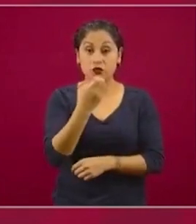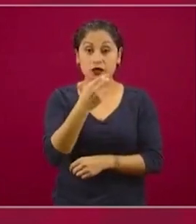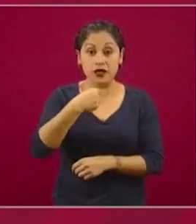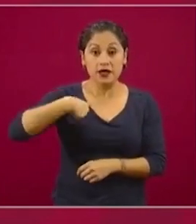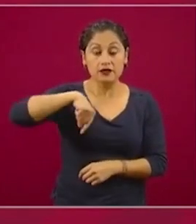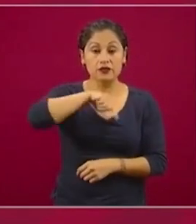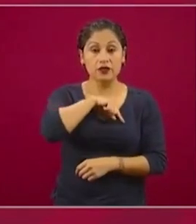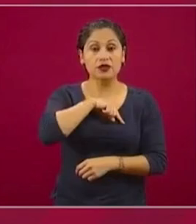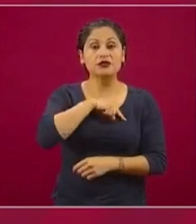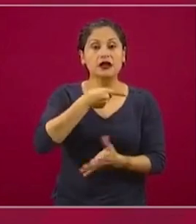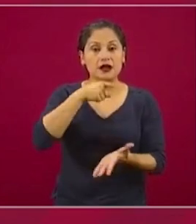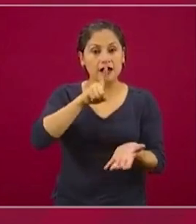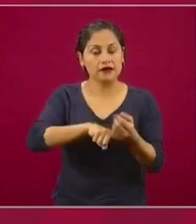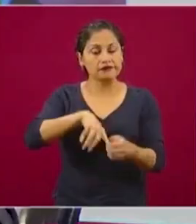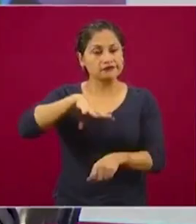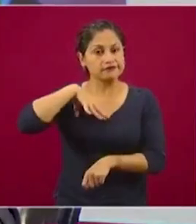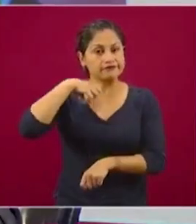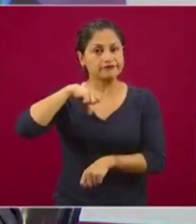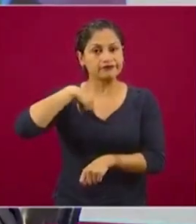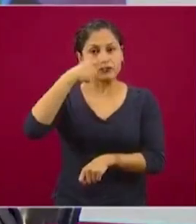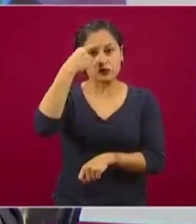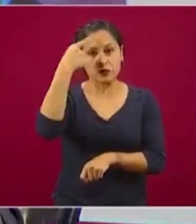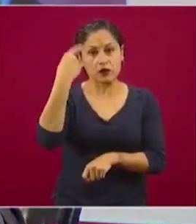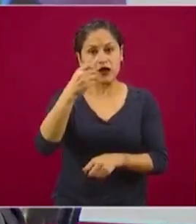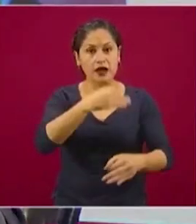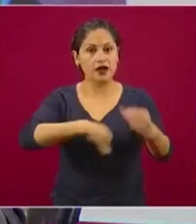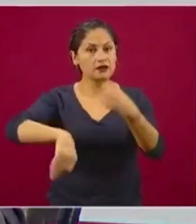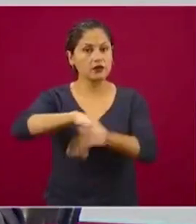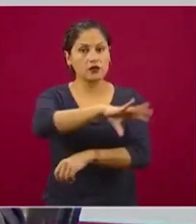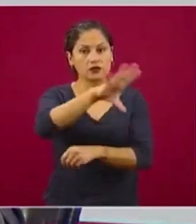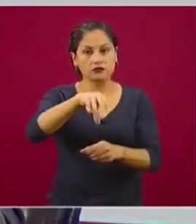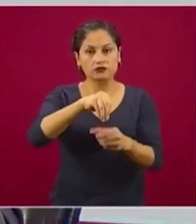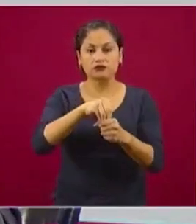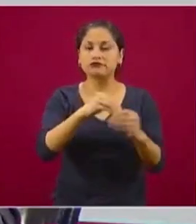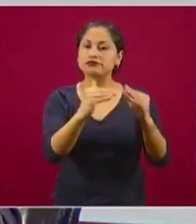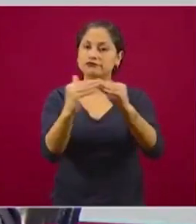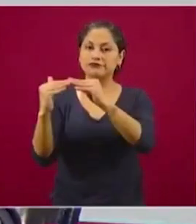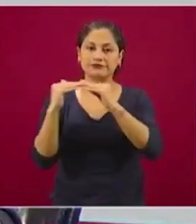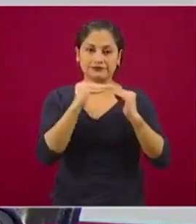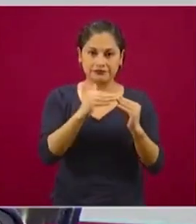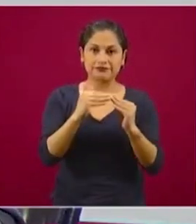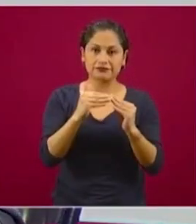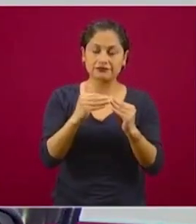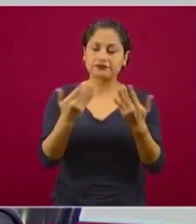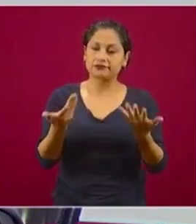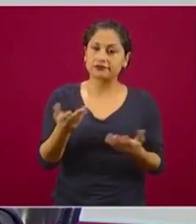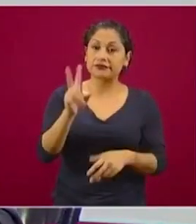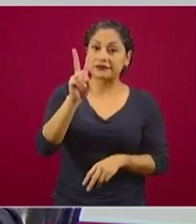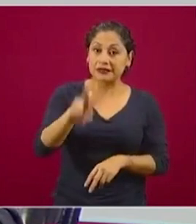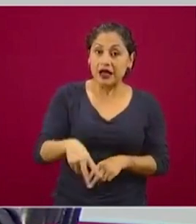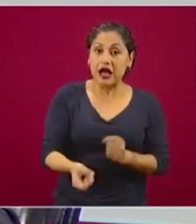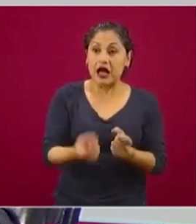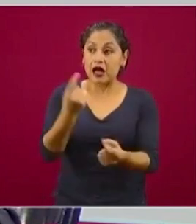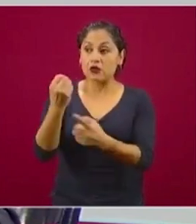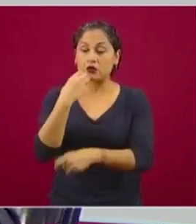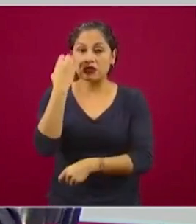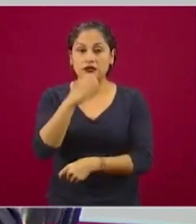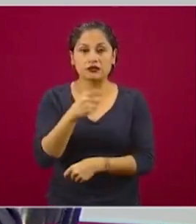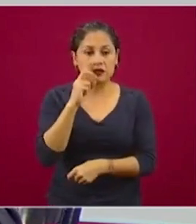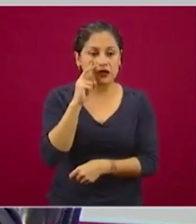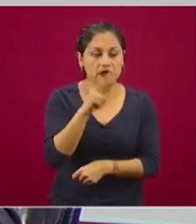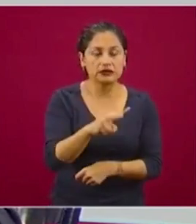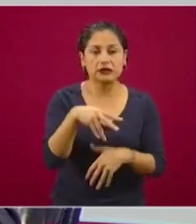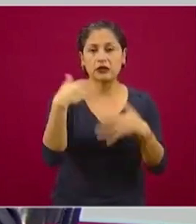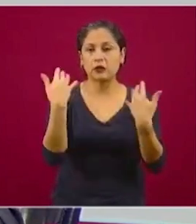esfuerzos de inclusión y equidad para escuelas que muchas veces da pena realmente llamar las escuelas